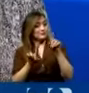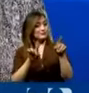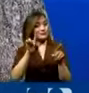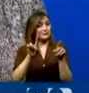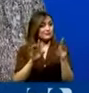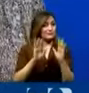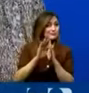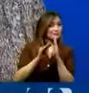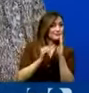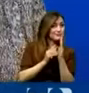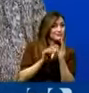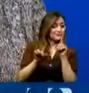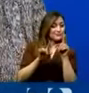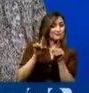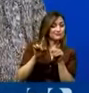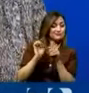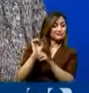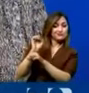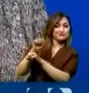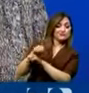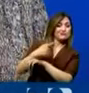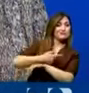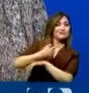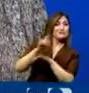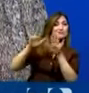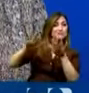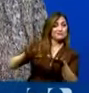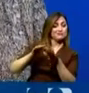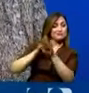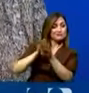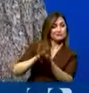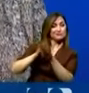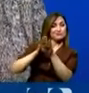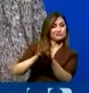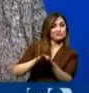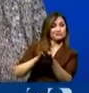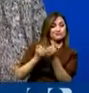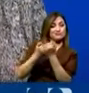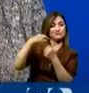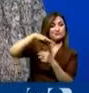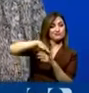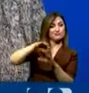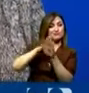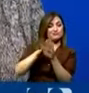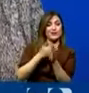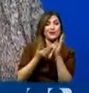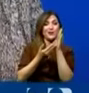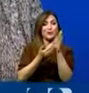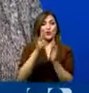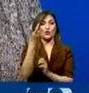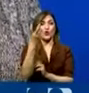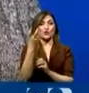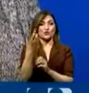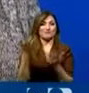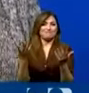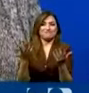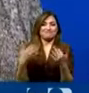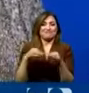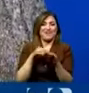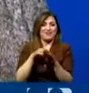aquellos que durante estos 10 meses más bien estuvieron votando siempre o unidos con ustedes como bancada oficialista, con el gobierno.